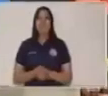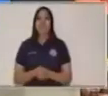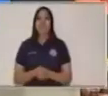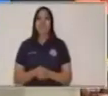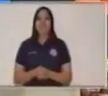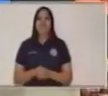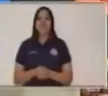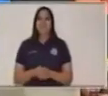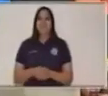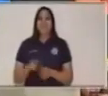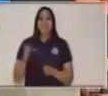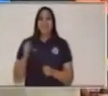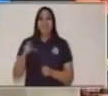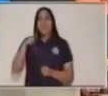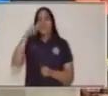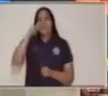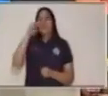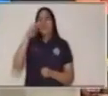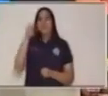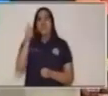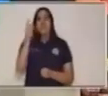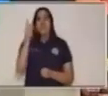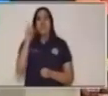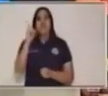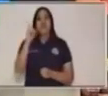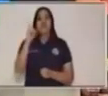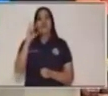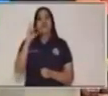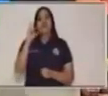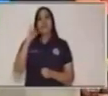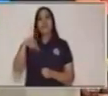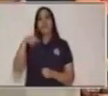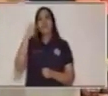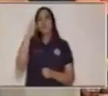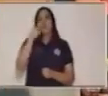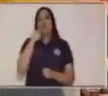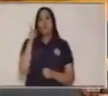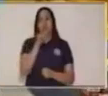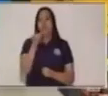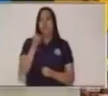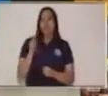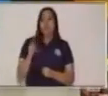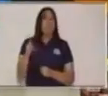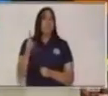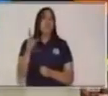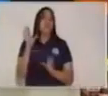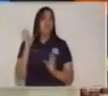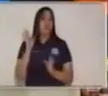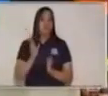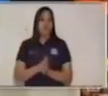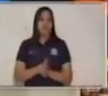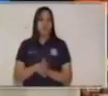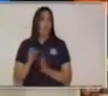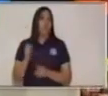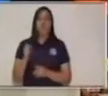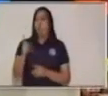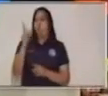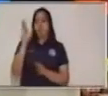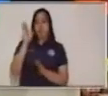Tradiciones. Pensemos. Nuestro primer tema va a ser tradiciones.